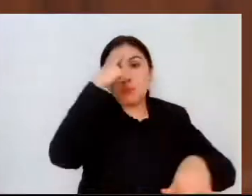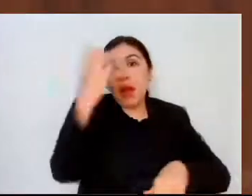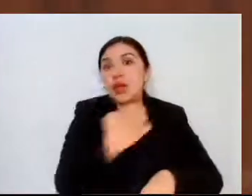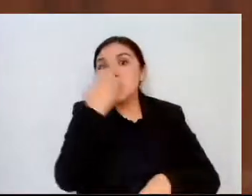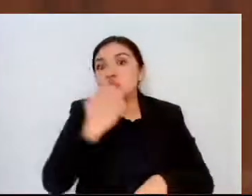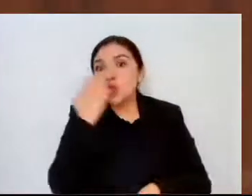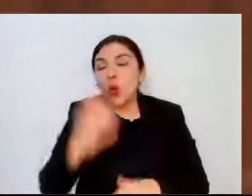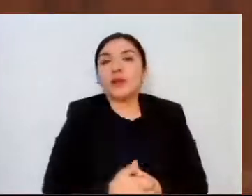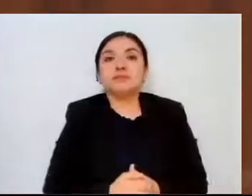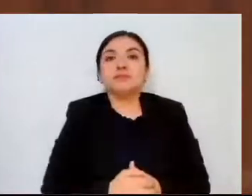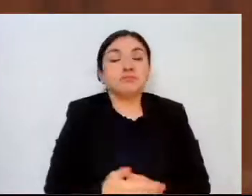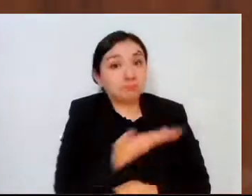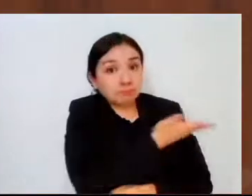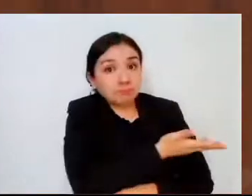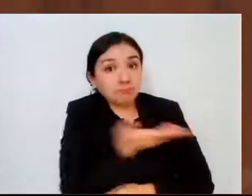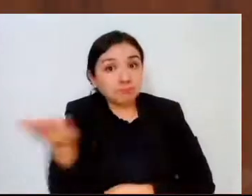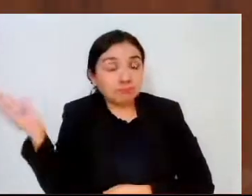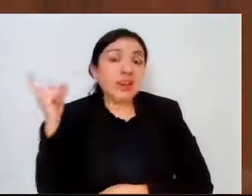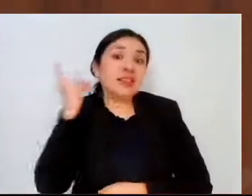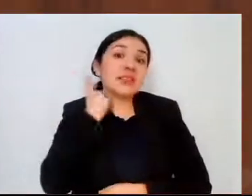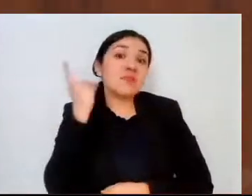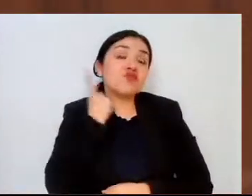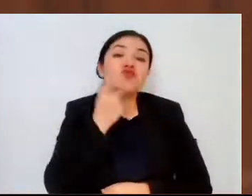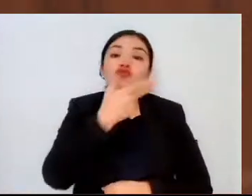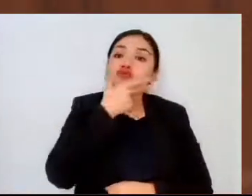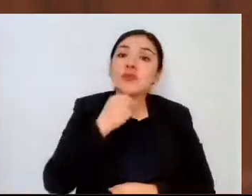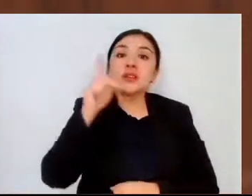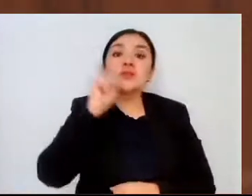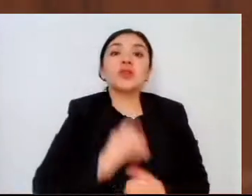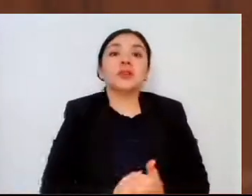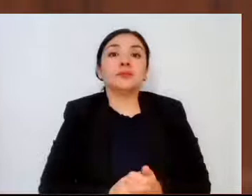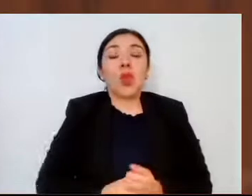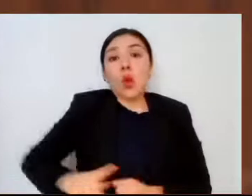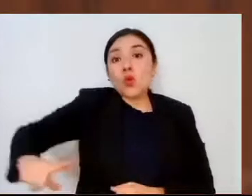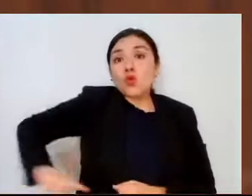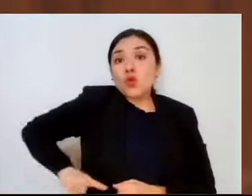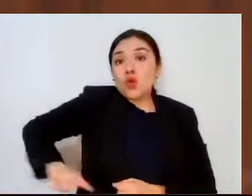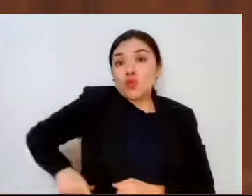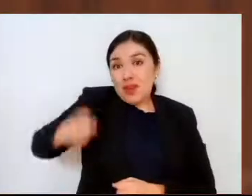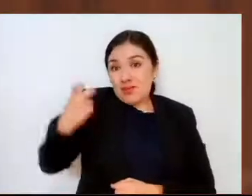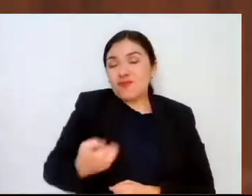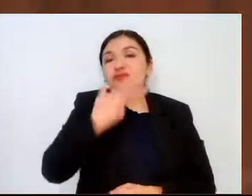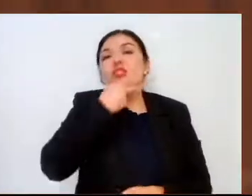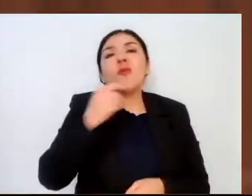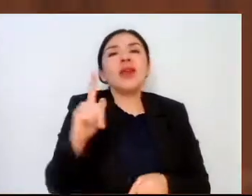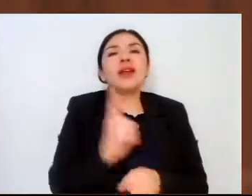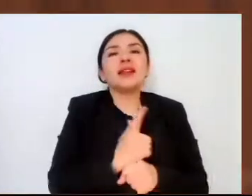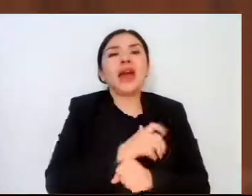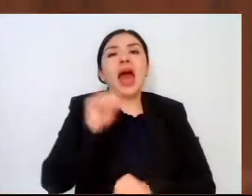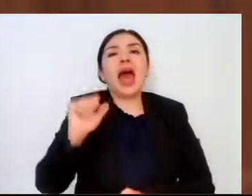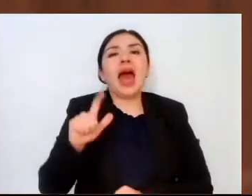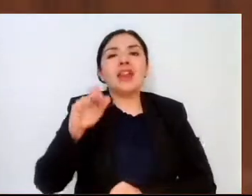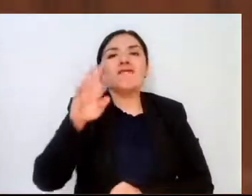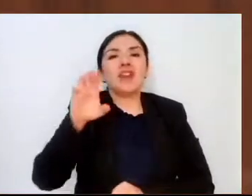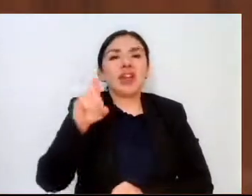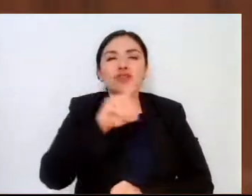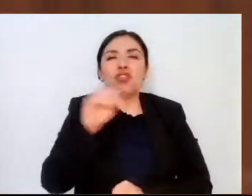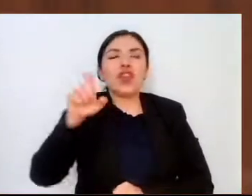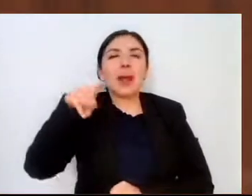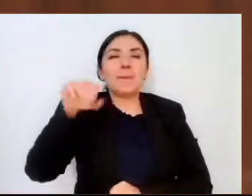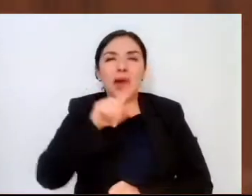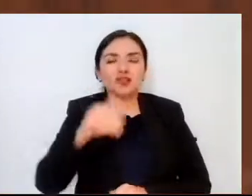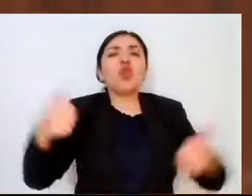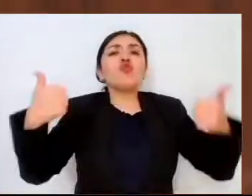Señoras y señores legisladores, el gobierno del licenciado Alfredo del Mazo Maza, a través de la